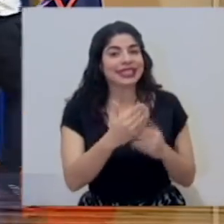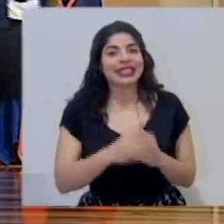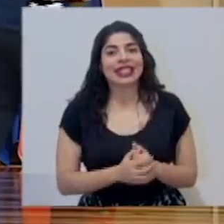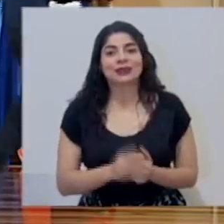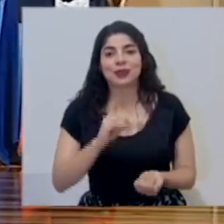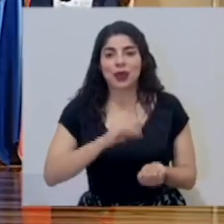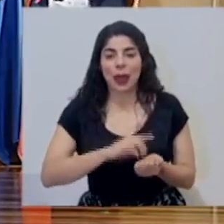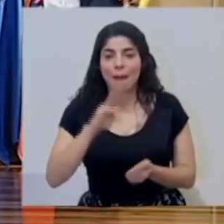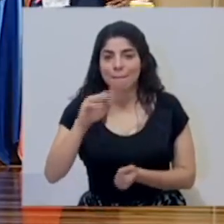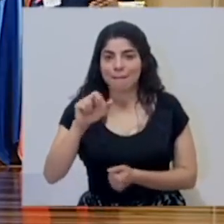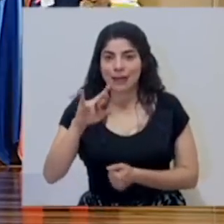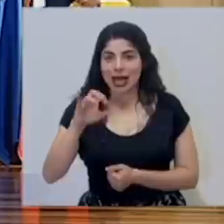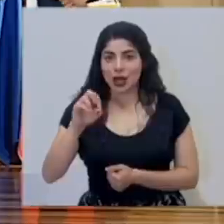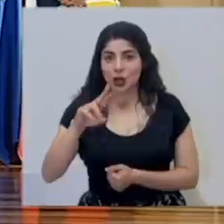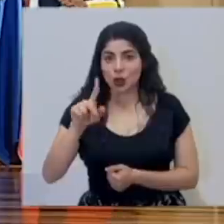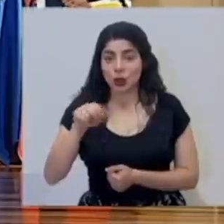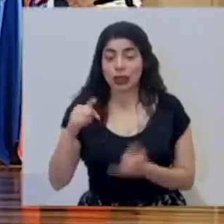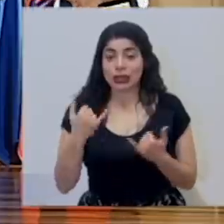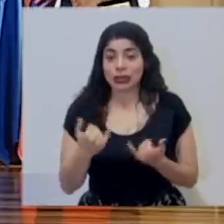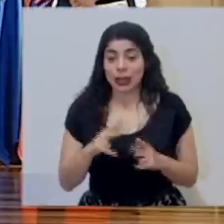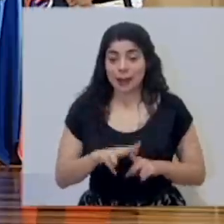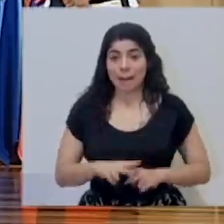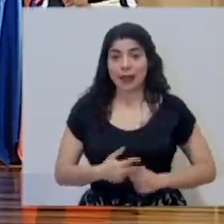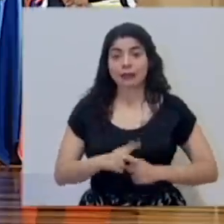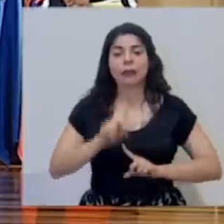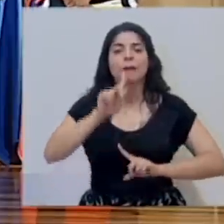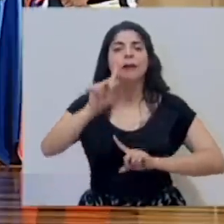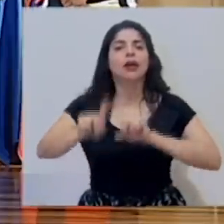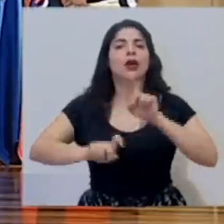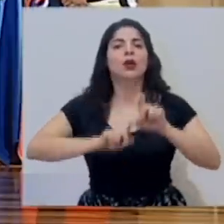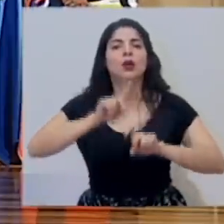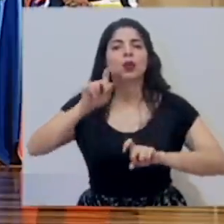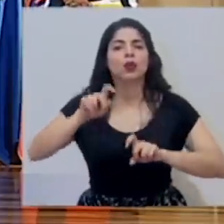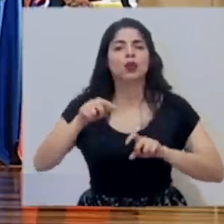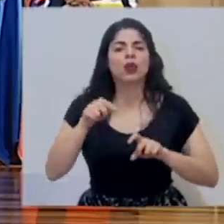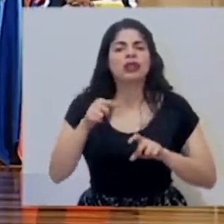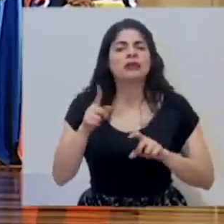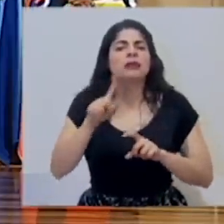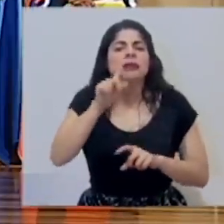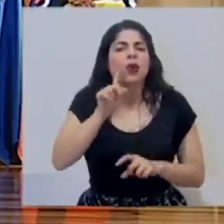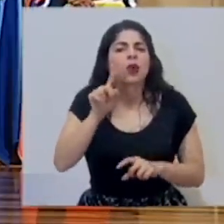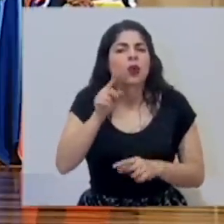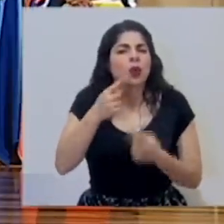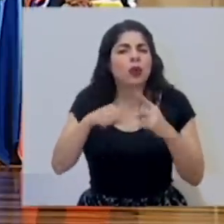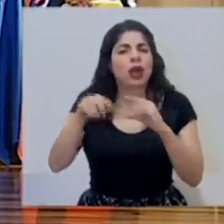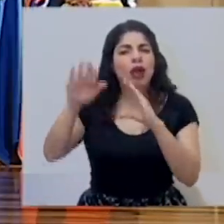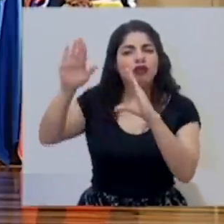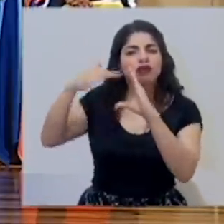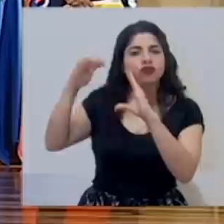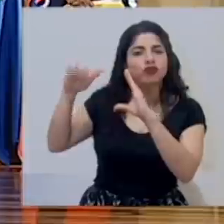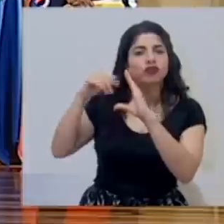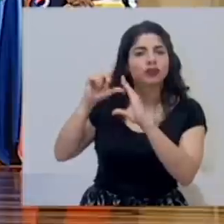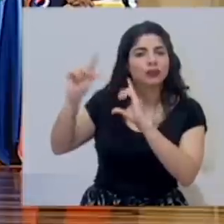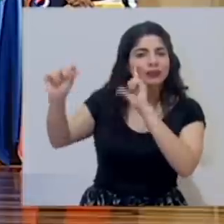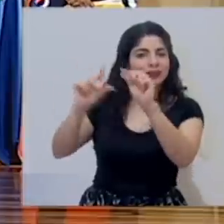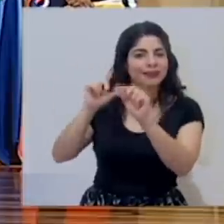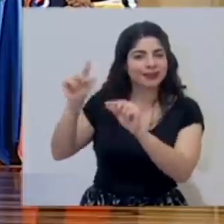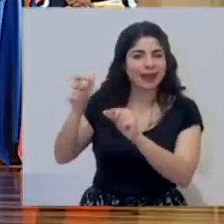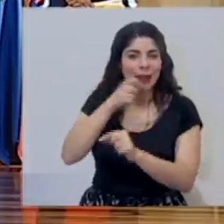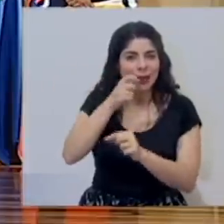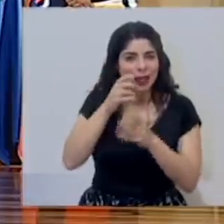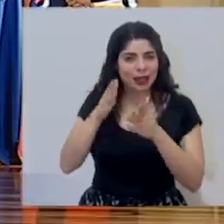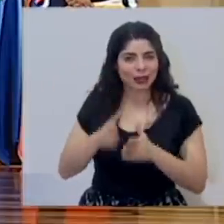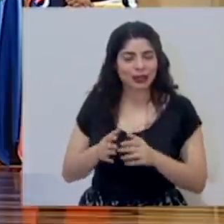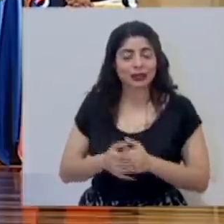el doctor Mario Ruiz iniciamos con el periodo de consultas que nos envían los medios de comunicación regionales la